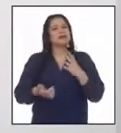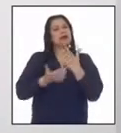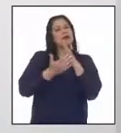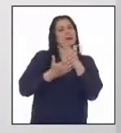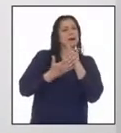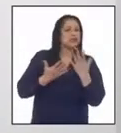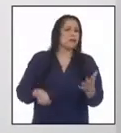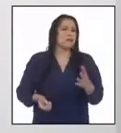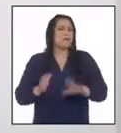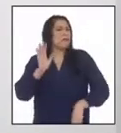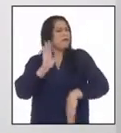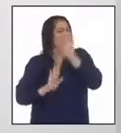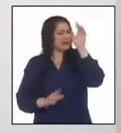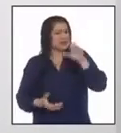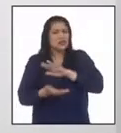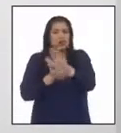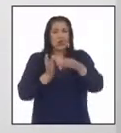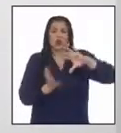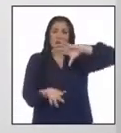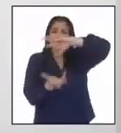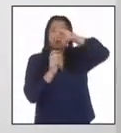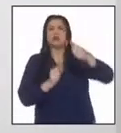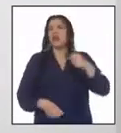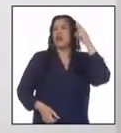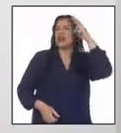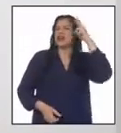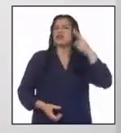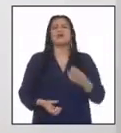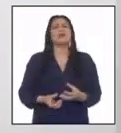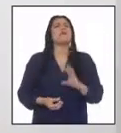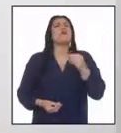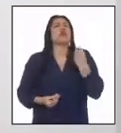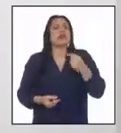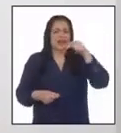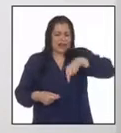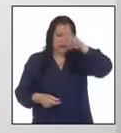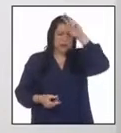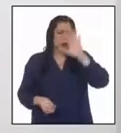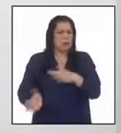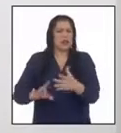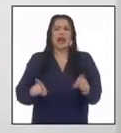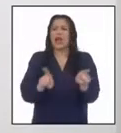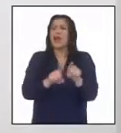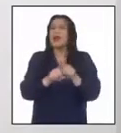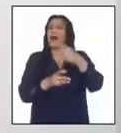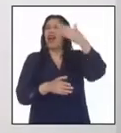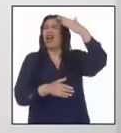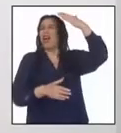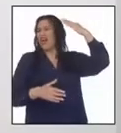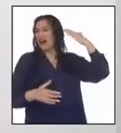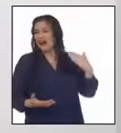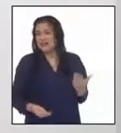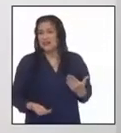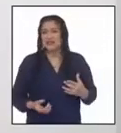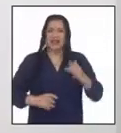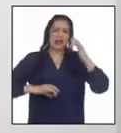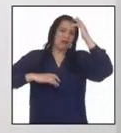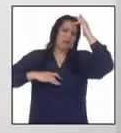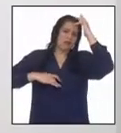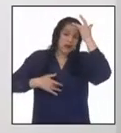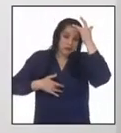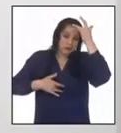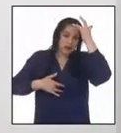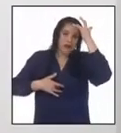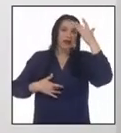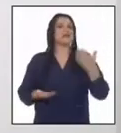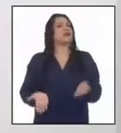de los más altos del mundo y las principales causas de muerte eran las mismas que en la época colonial. Enfermedades